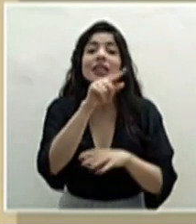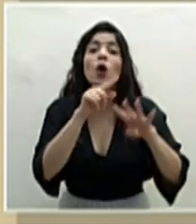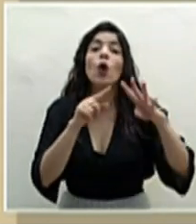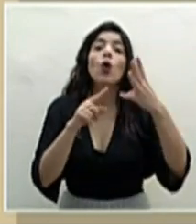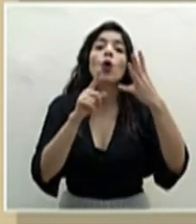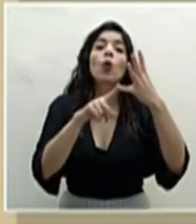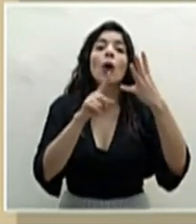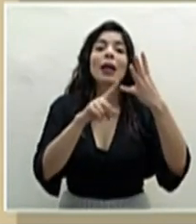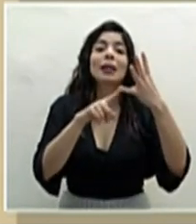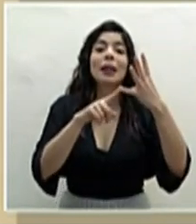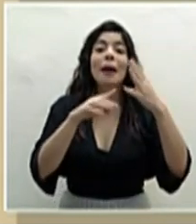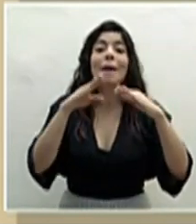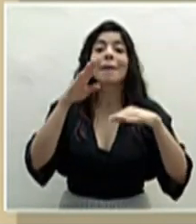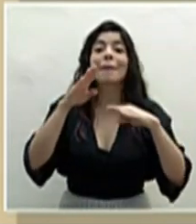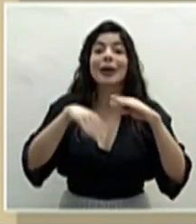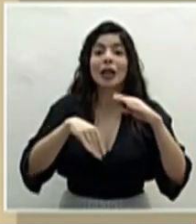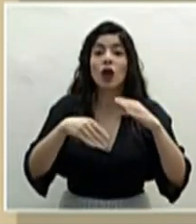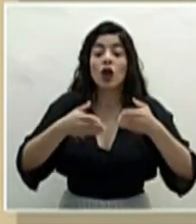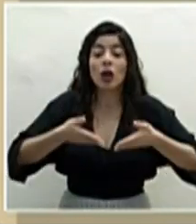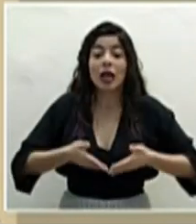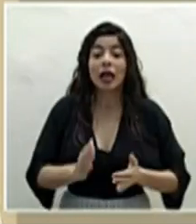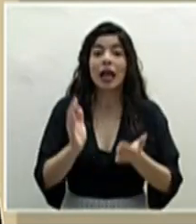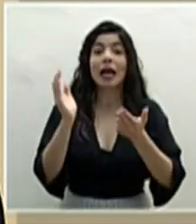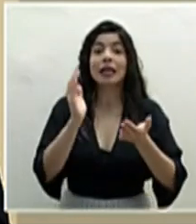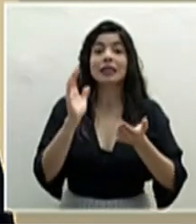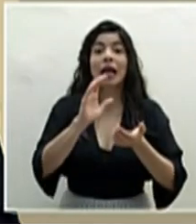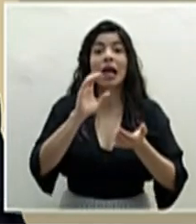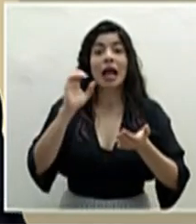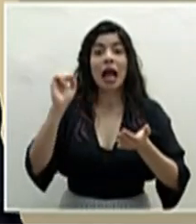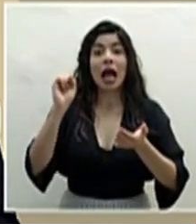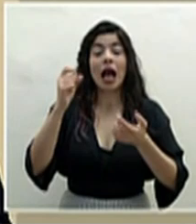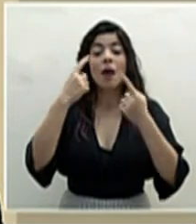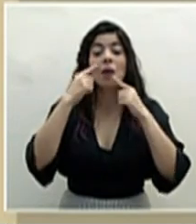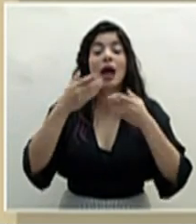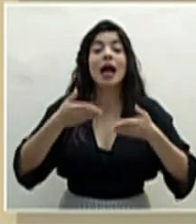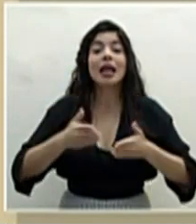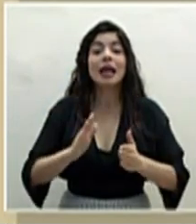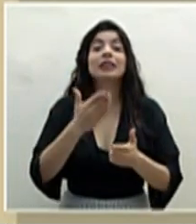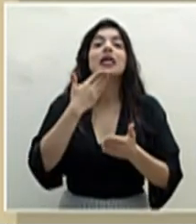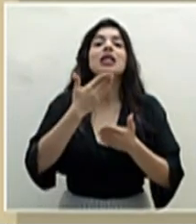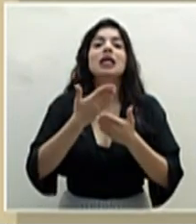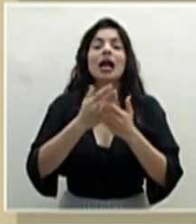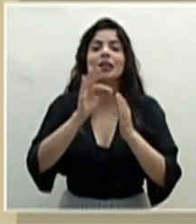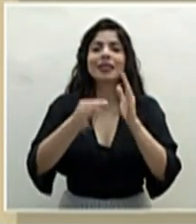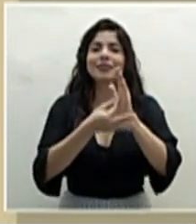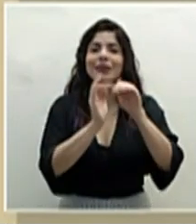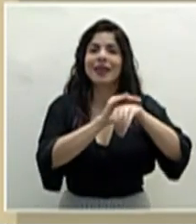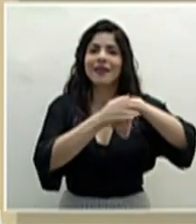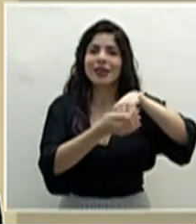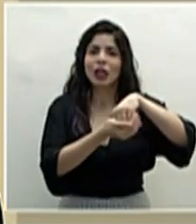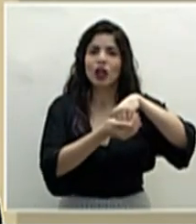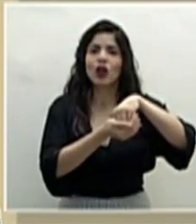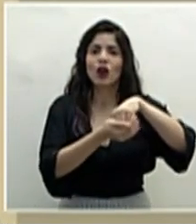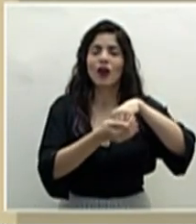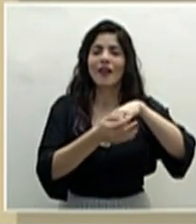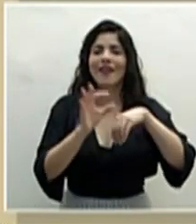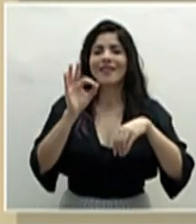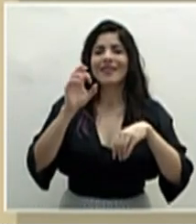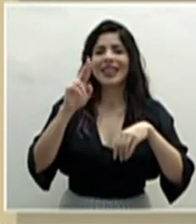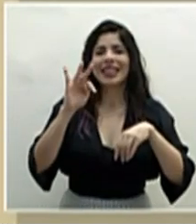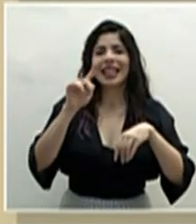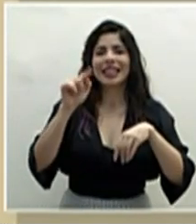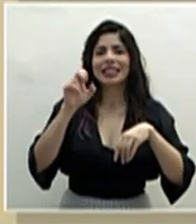menor que nace en la caja, gracias a un procedimiento in vitro de fertilización